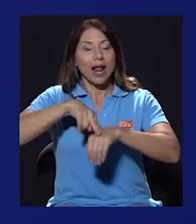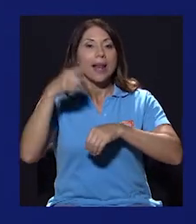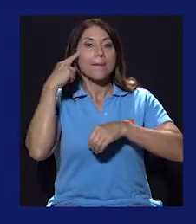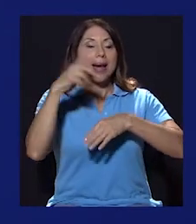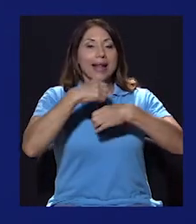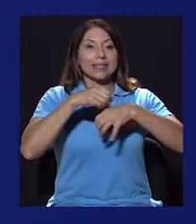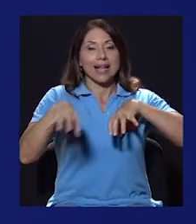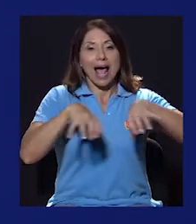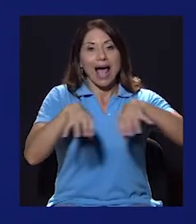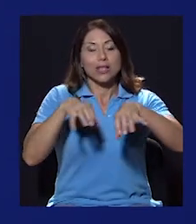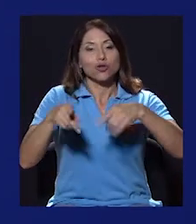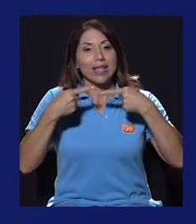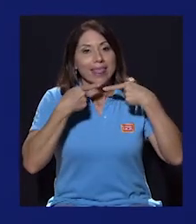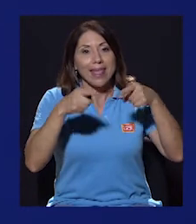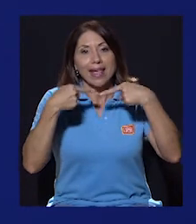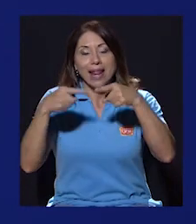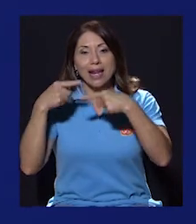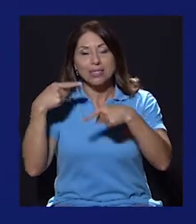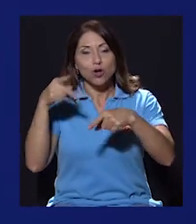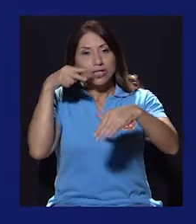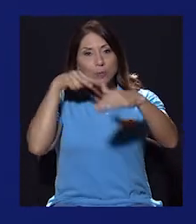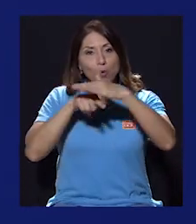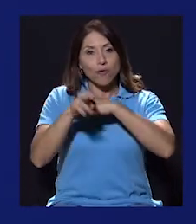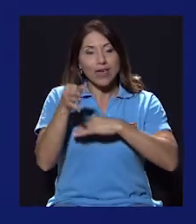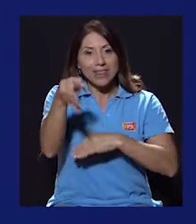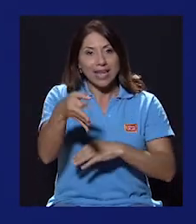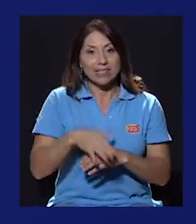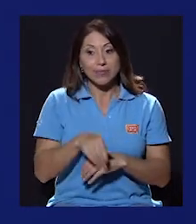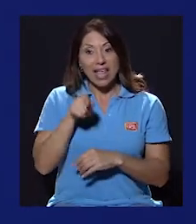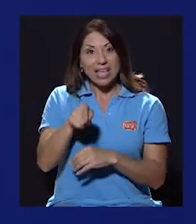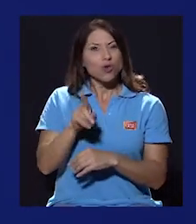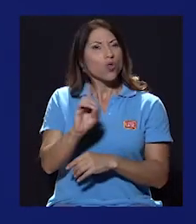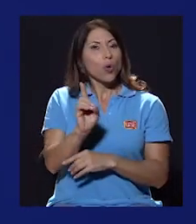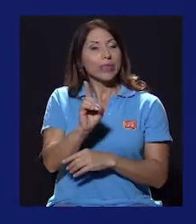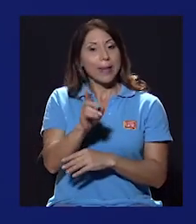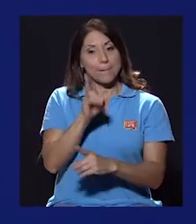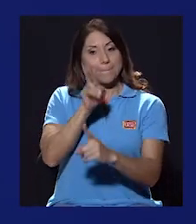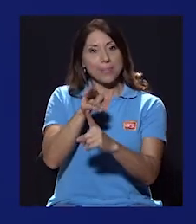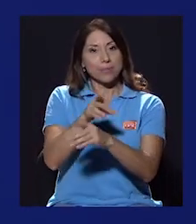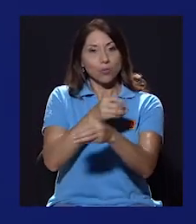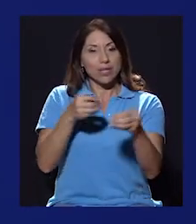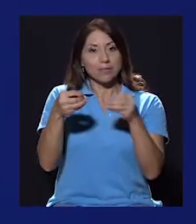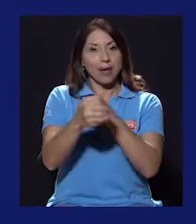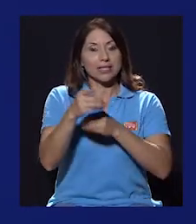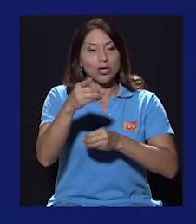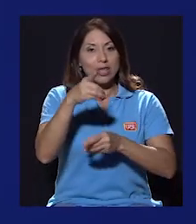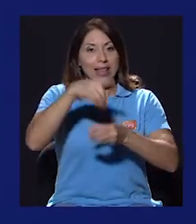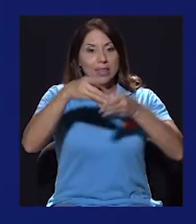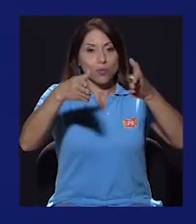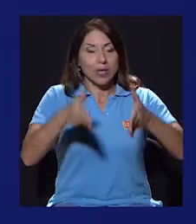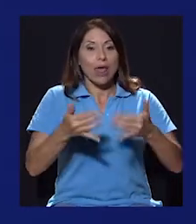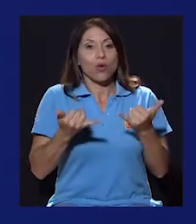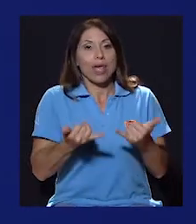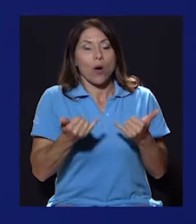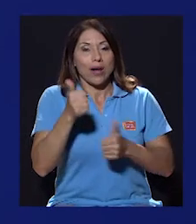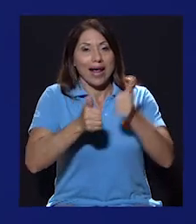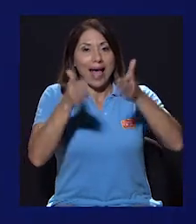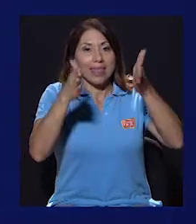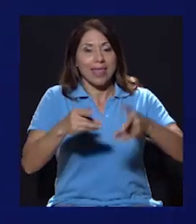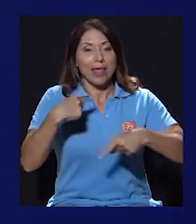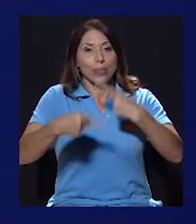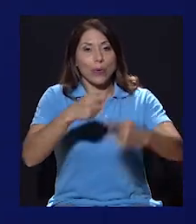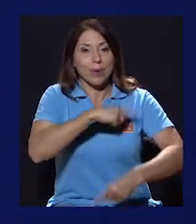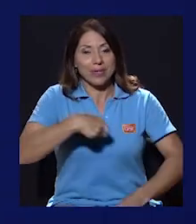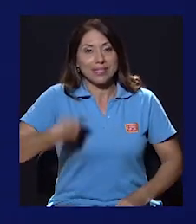actos y declaraciones proféticas. Esto en el propio despacho del diputado y ahora aspirante presidencial.